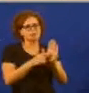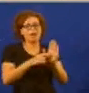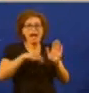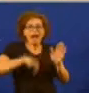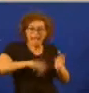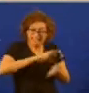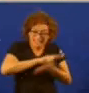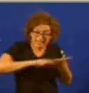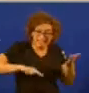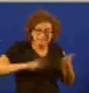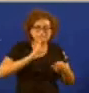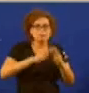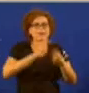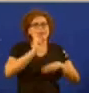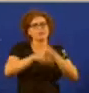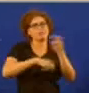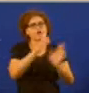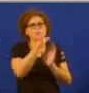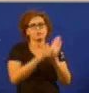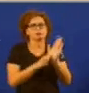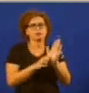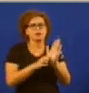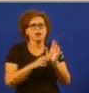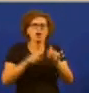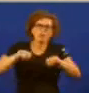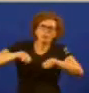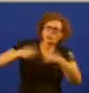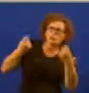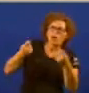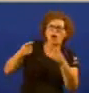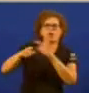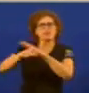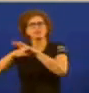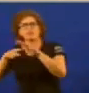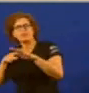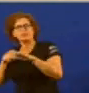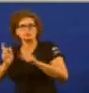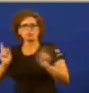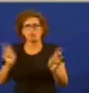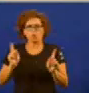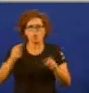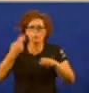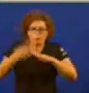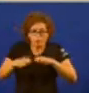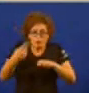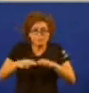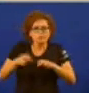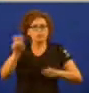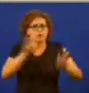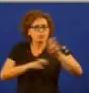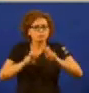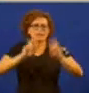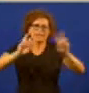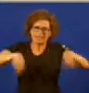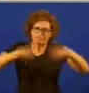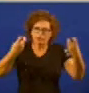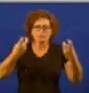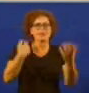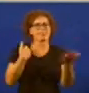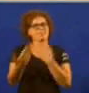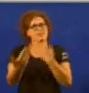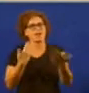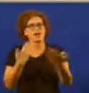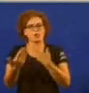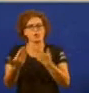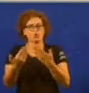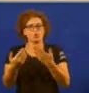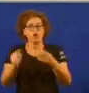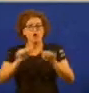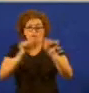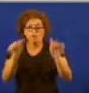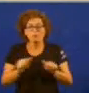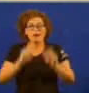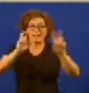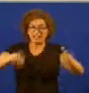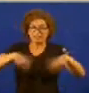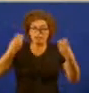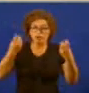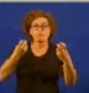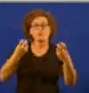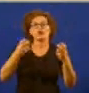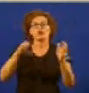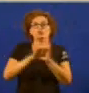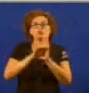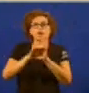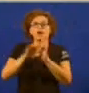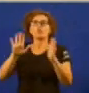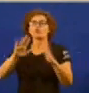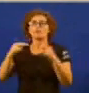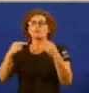reforma estatutaria in ruptura in retroceso política reforma e diálogo non marco da reforma constitucional nos congresos dos